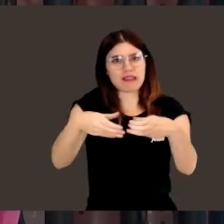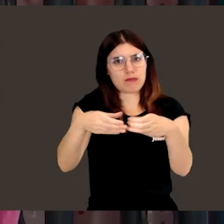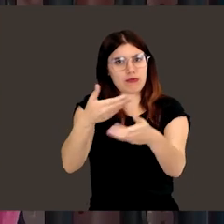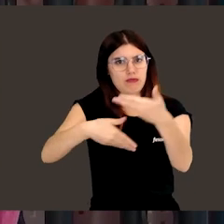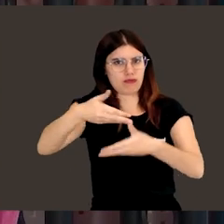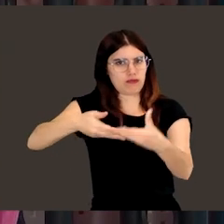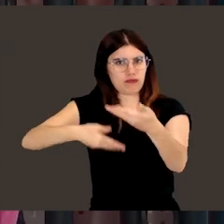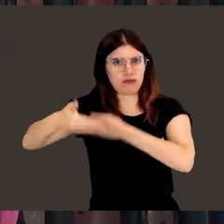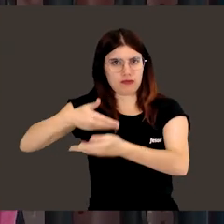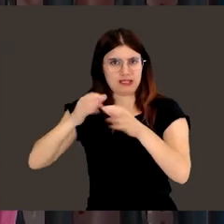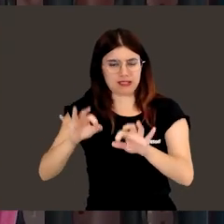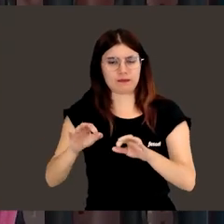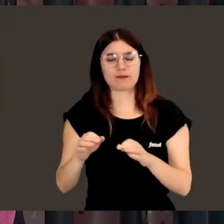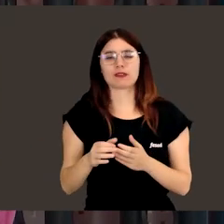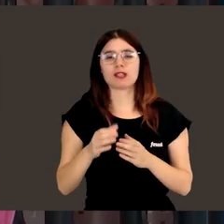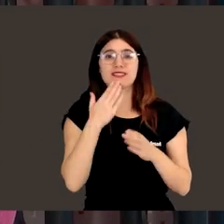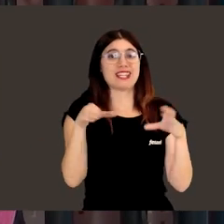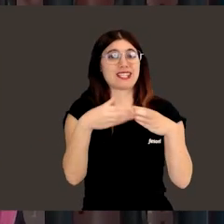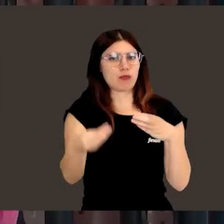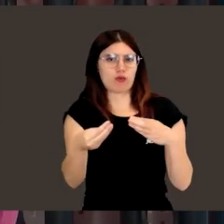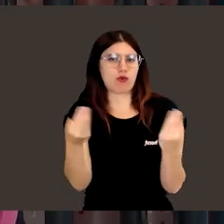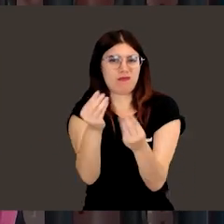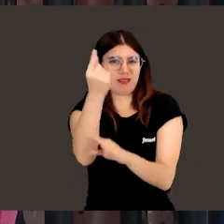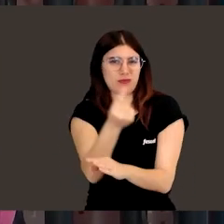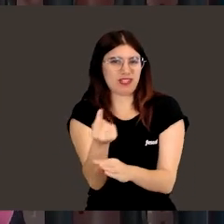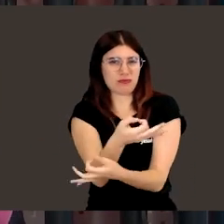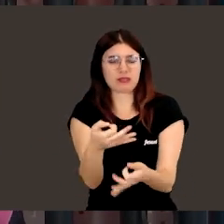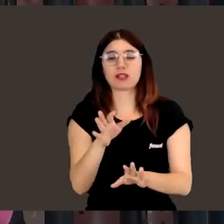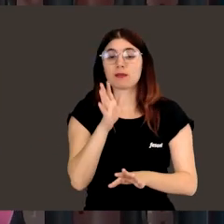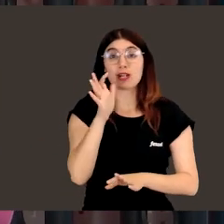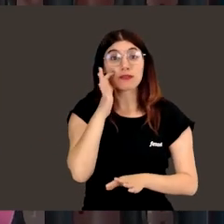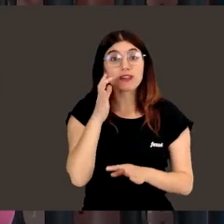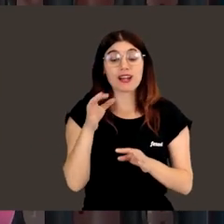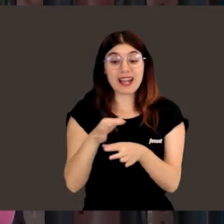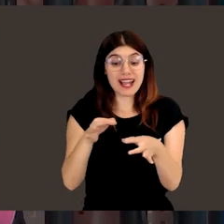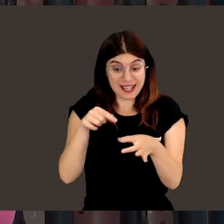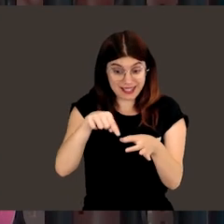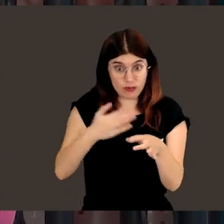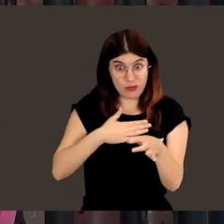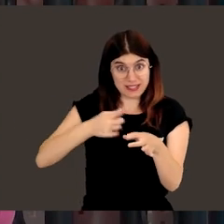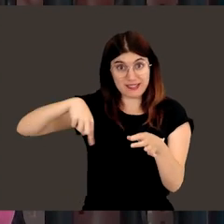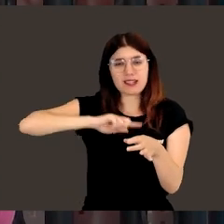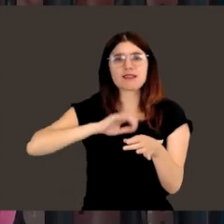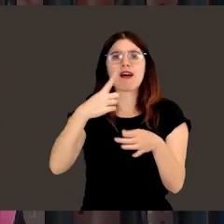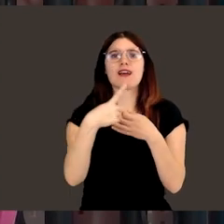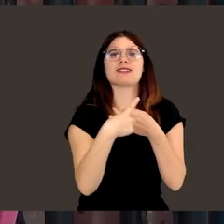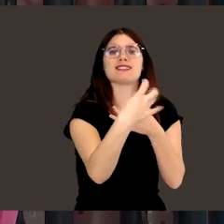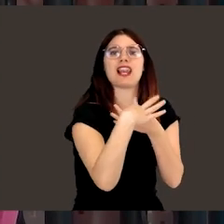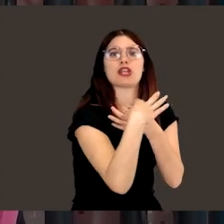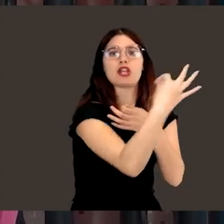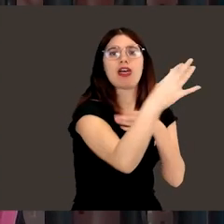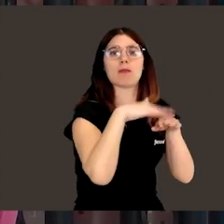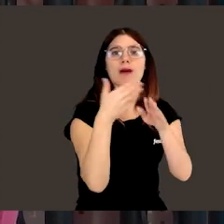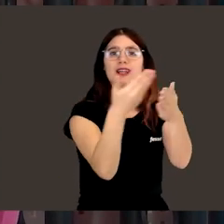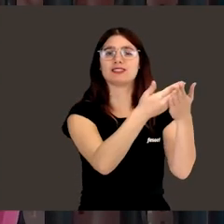en equipo y cuanto mejor sea el equipo, mejor va a todo. Bueno, pues nos las han seleccionado para hacer